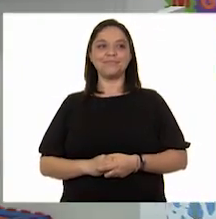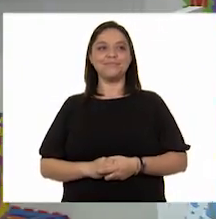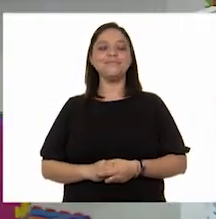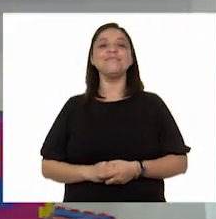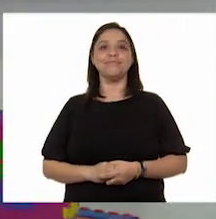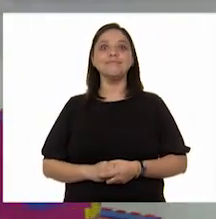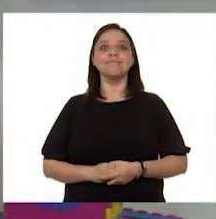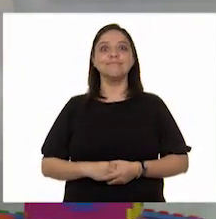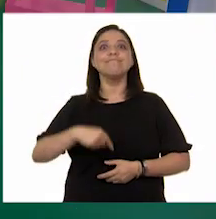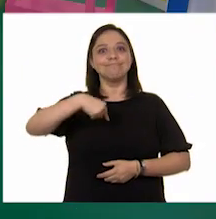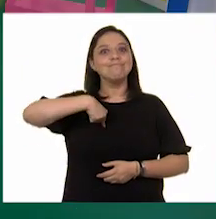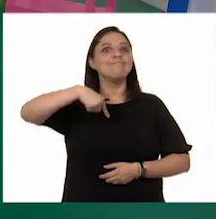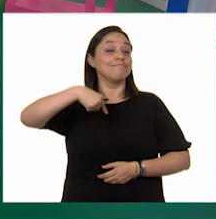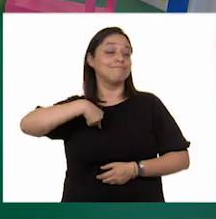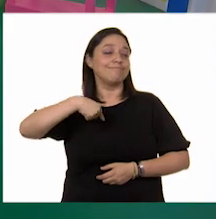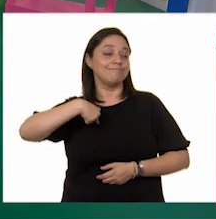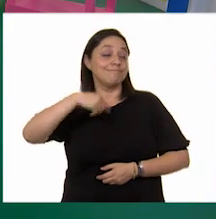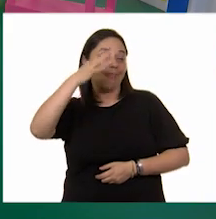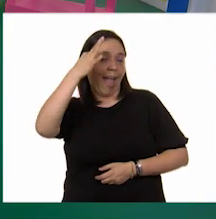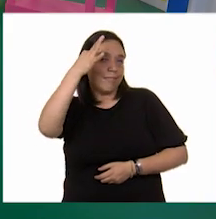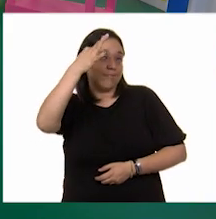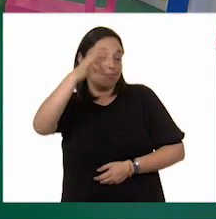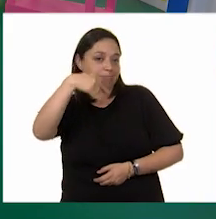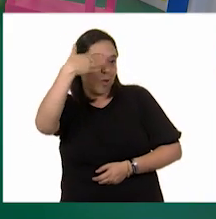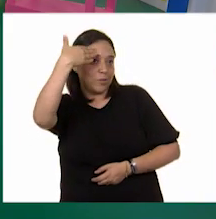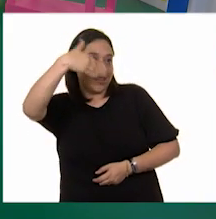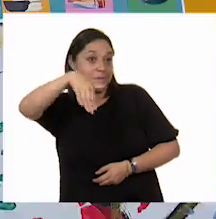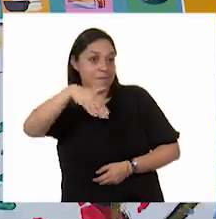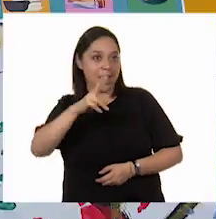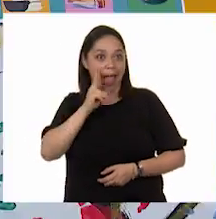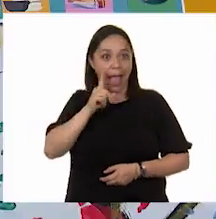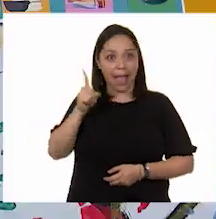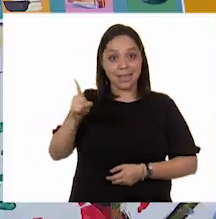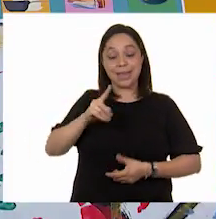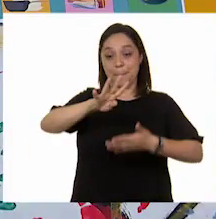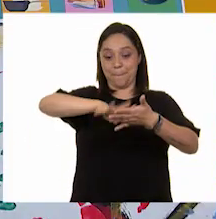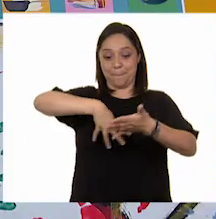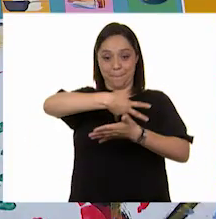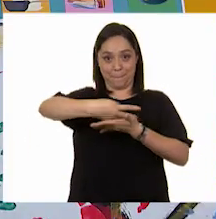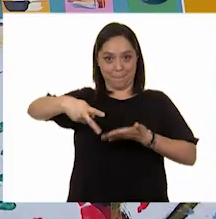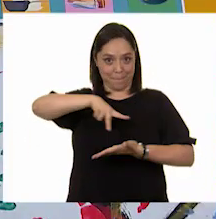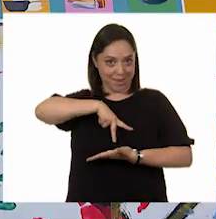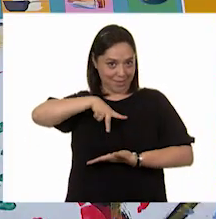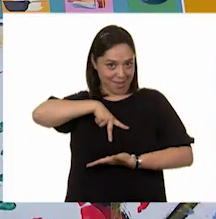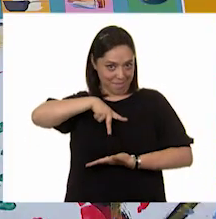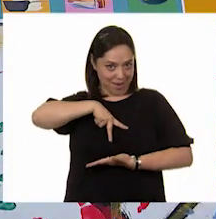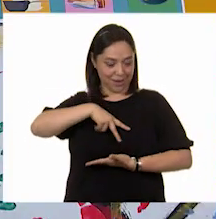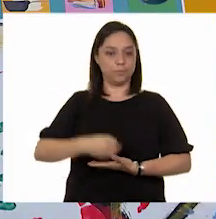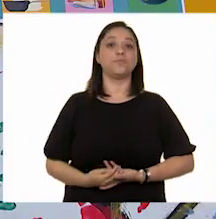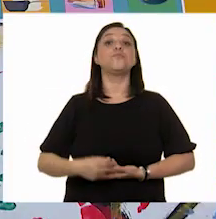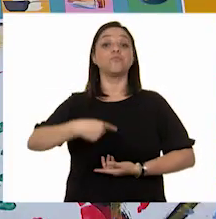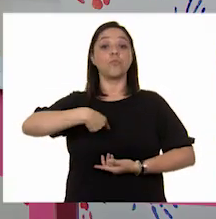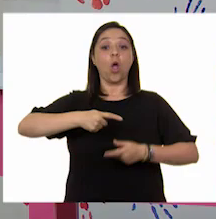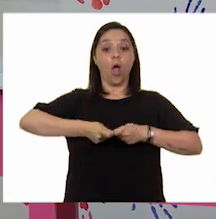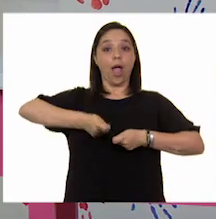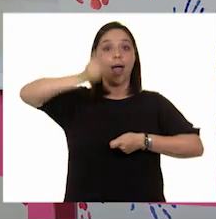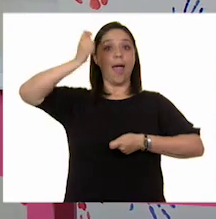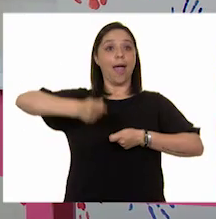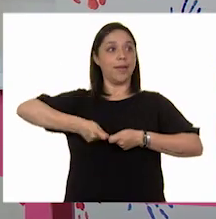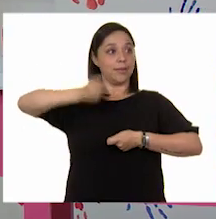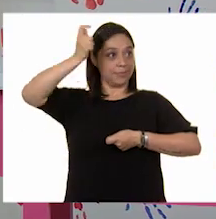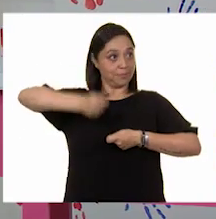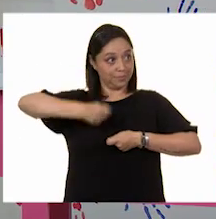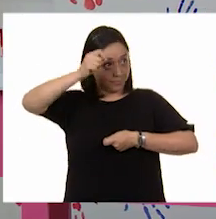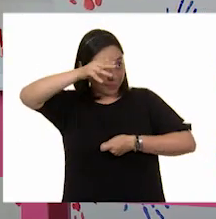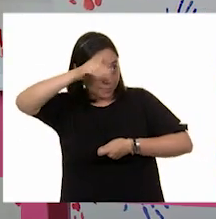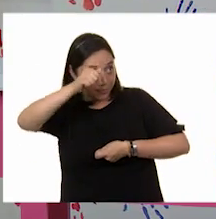Por eso adiviné de la lotería, creo. Exacto. Porque aquí está mi tablero. Entonces, yo voy a cantar las cartas, ¿ok? Sí.